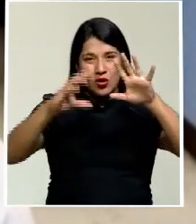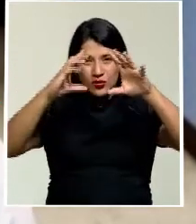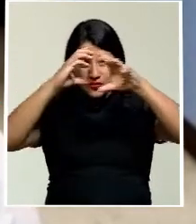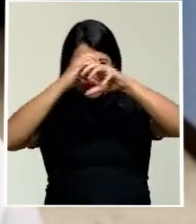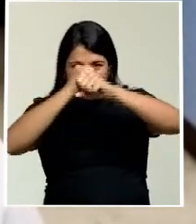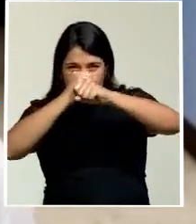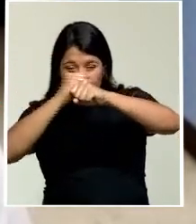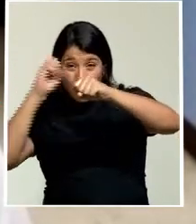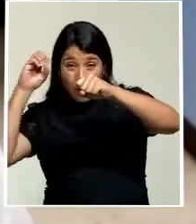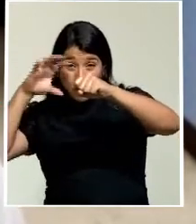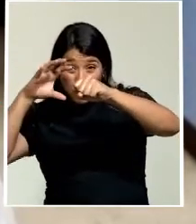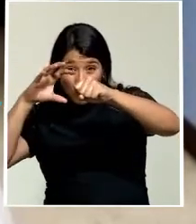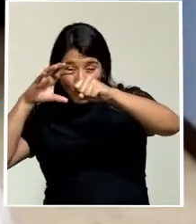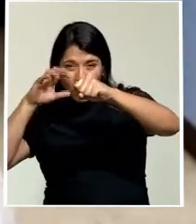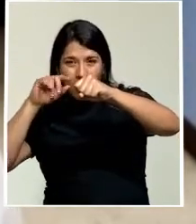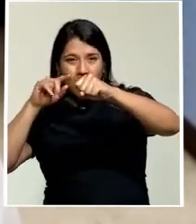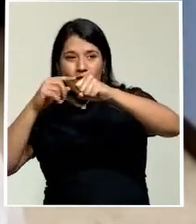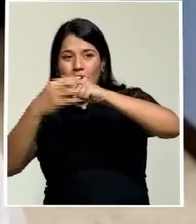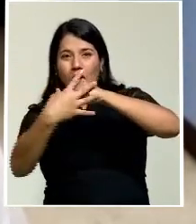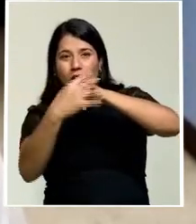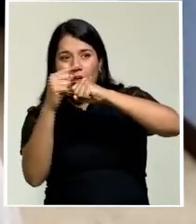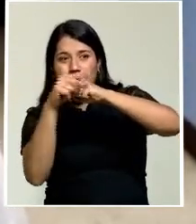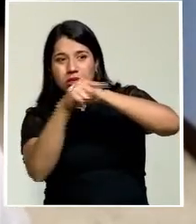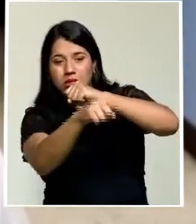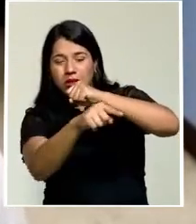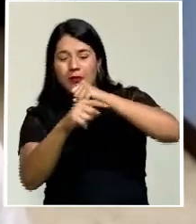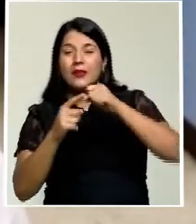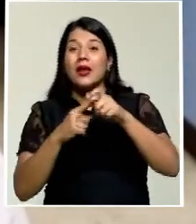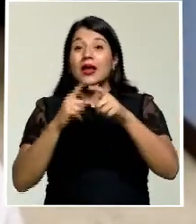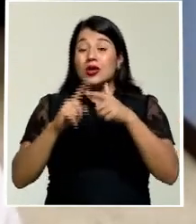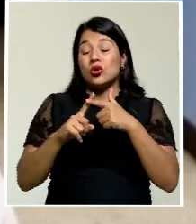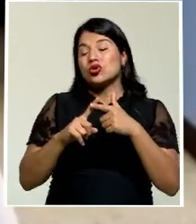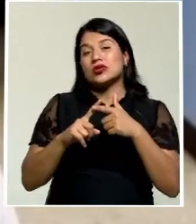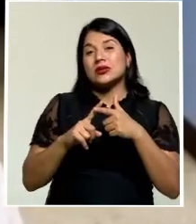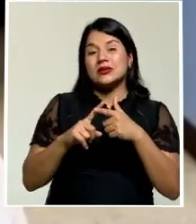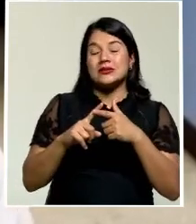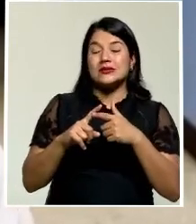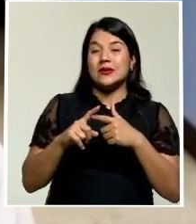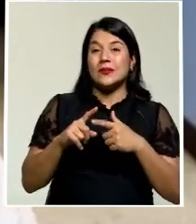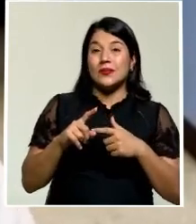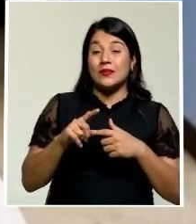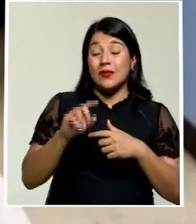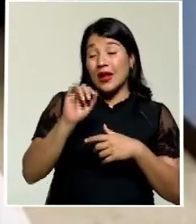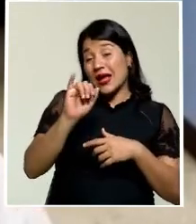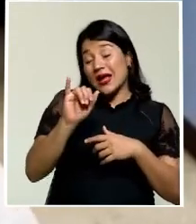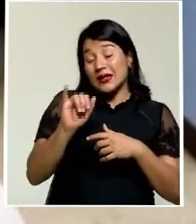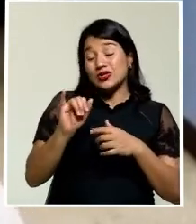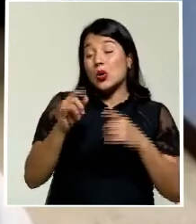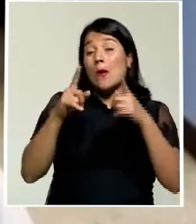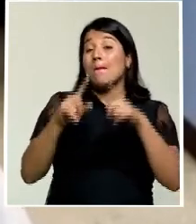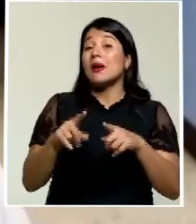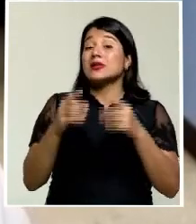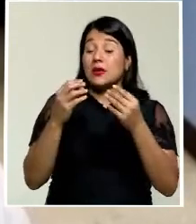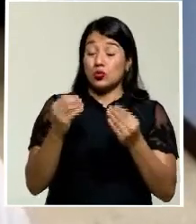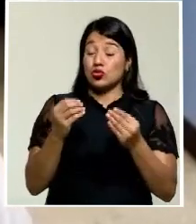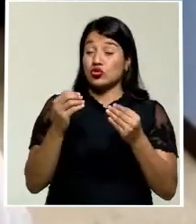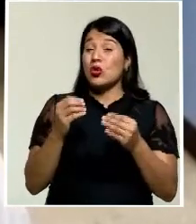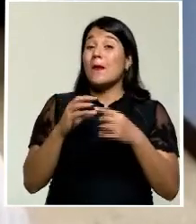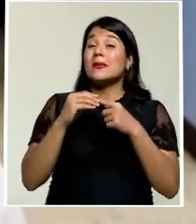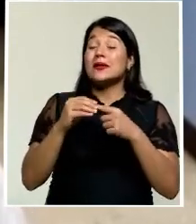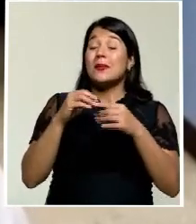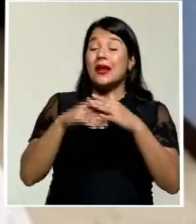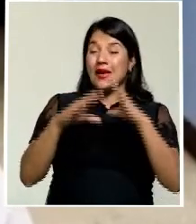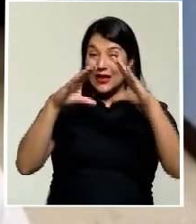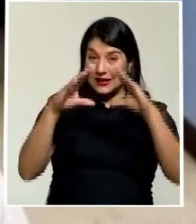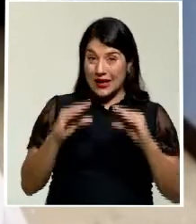Nuestro país se llena de cumulonimbus por doquier durante las tardes en estación lluviosa. las típicas nubes que se forman en el trópico,